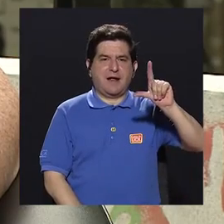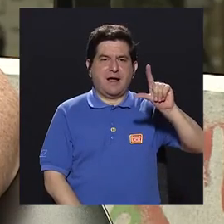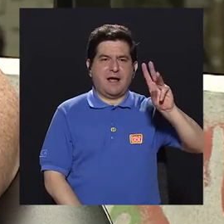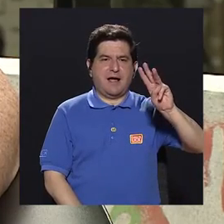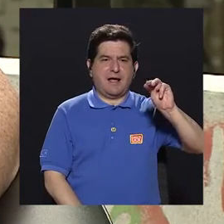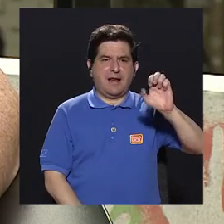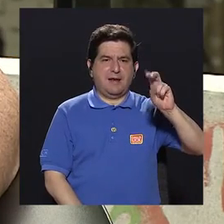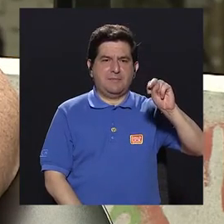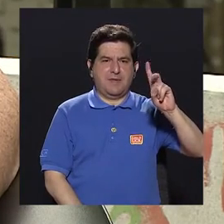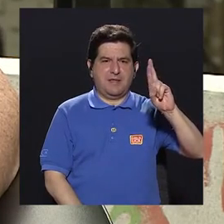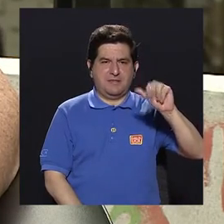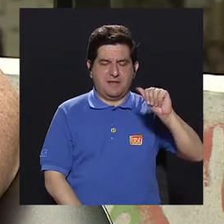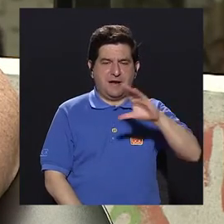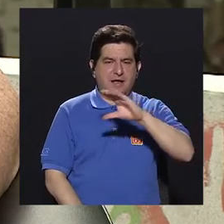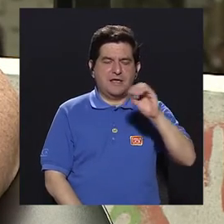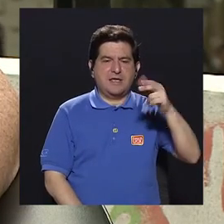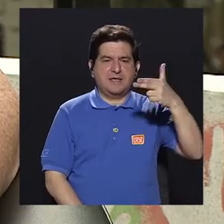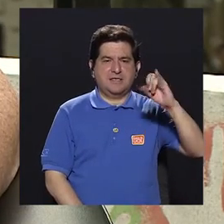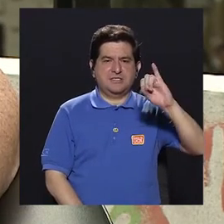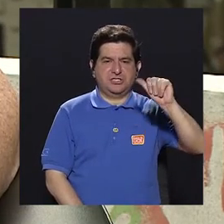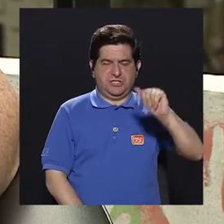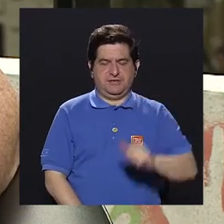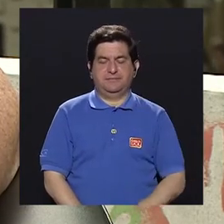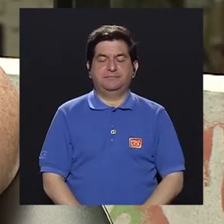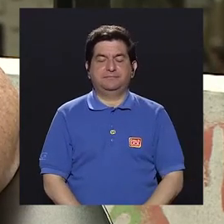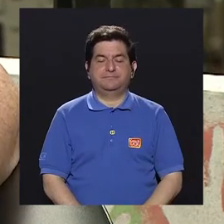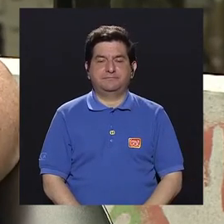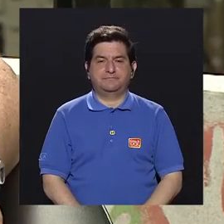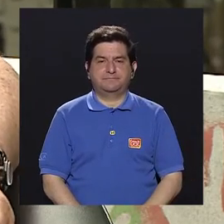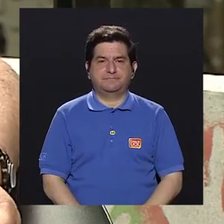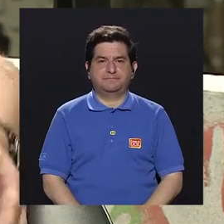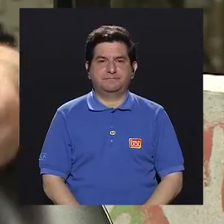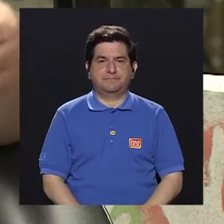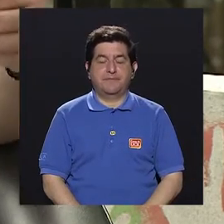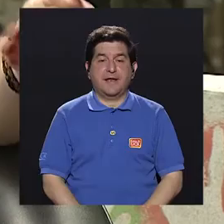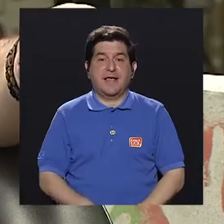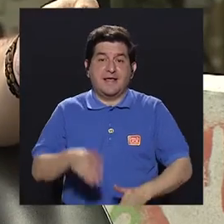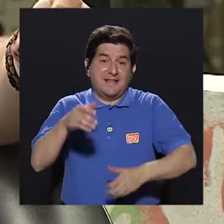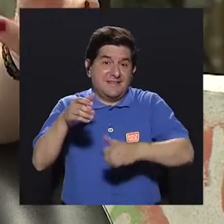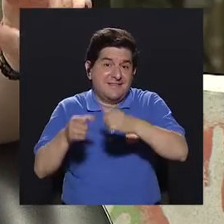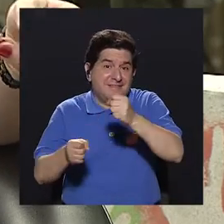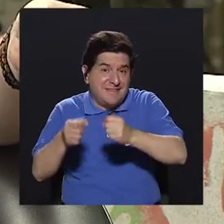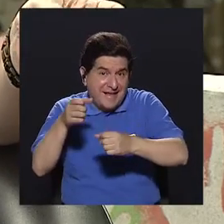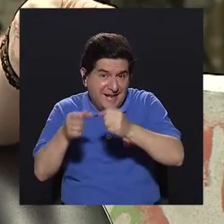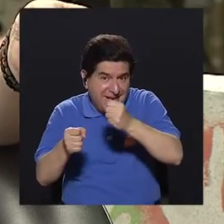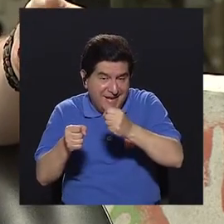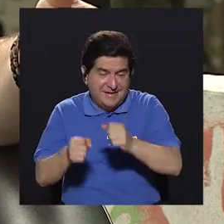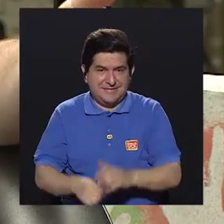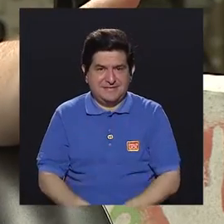y es también la chía. Ahora, la leche de